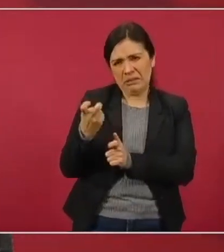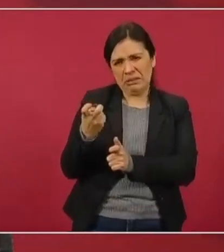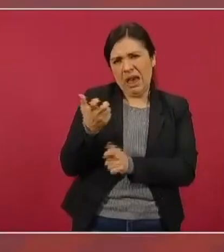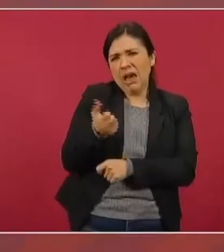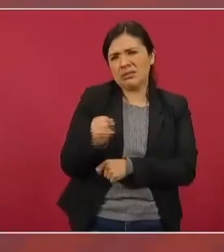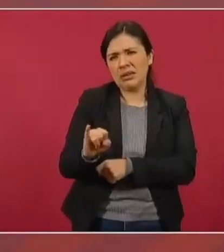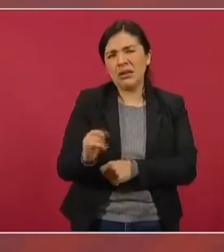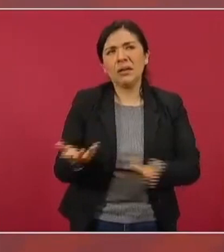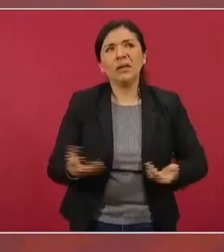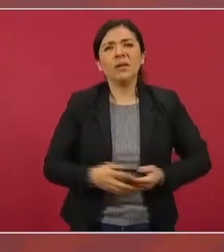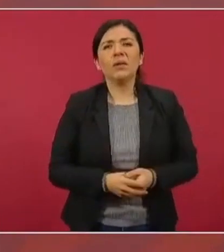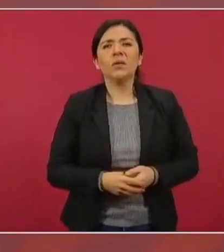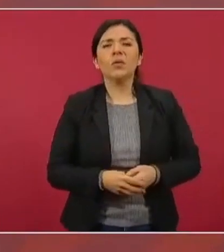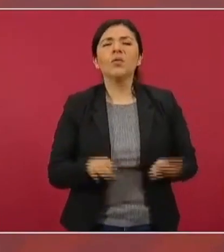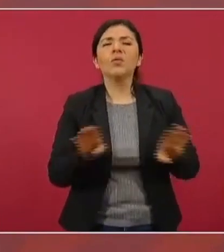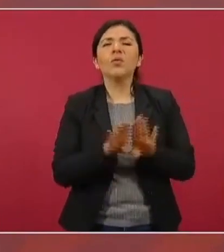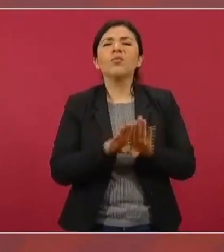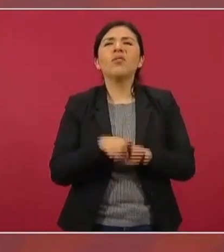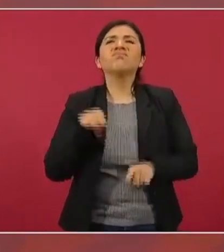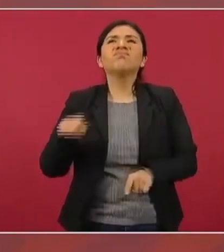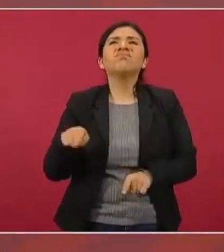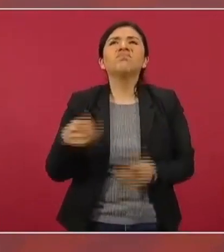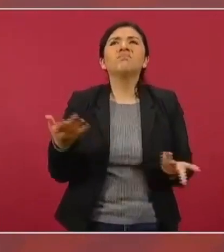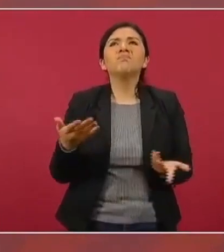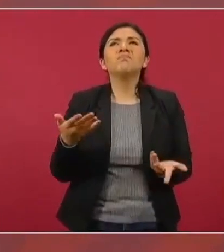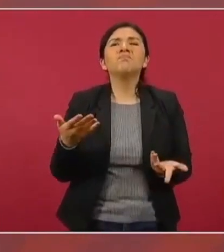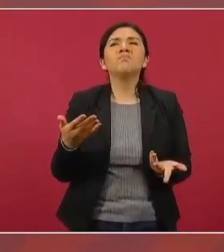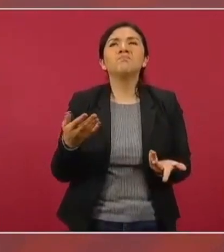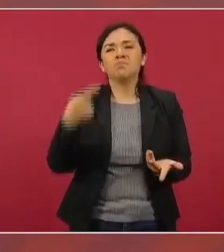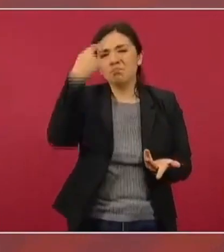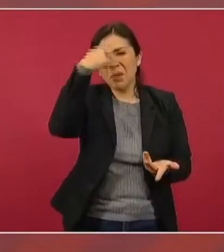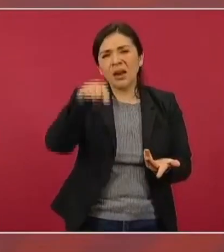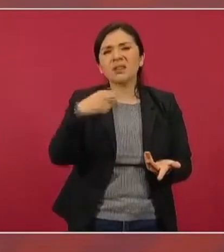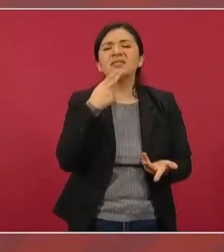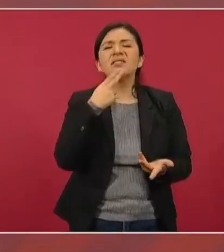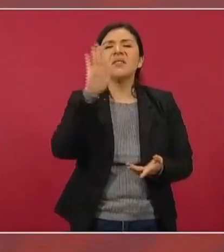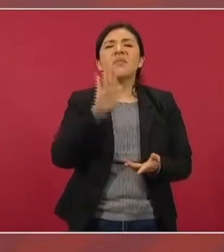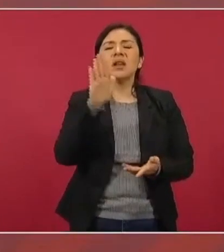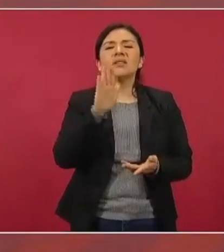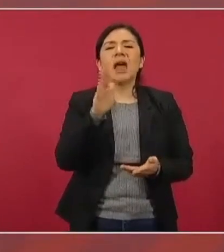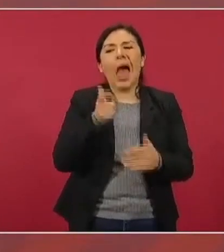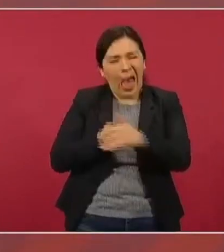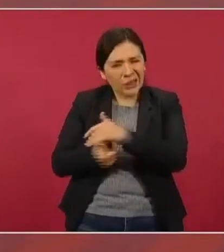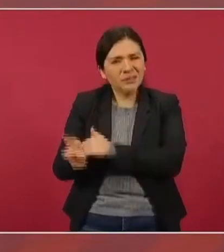Era una forma de sobornarlos.